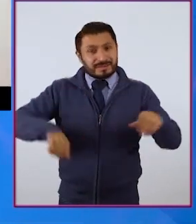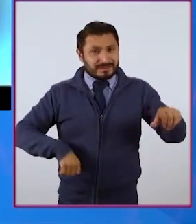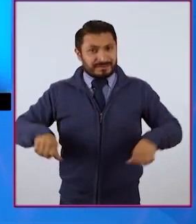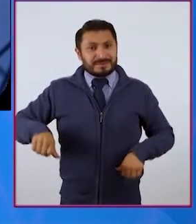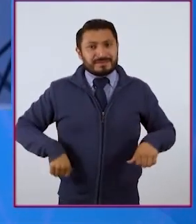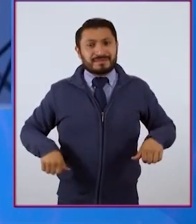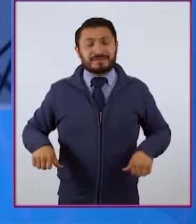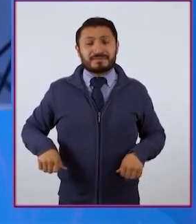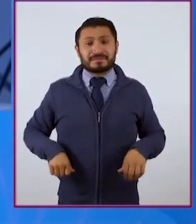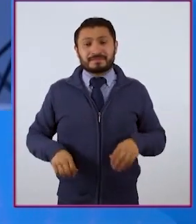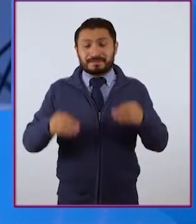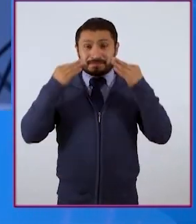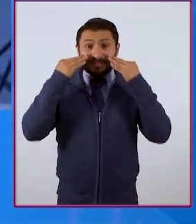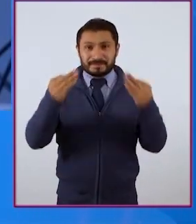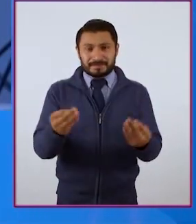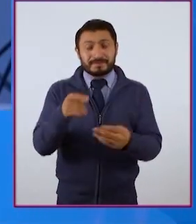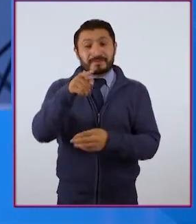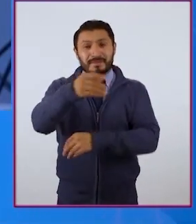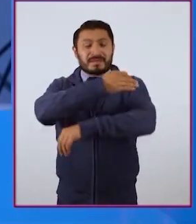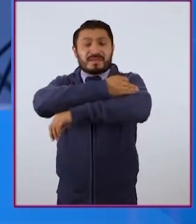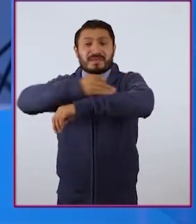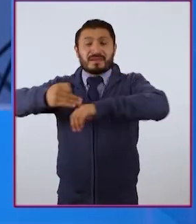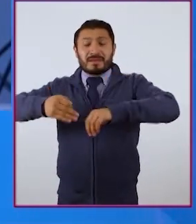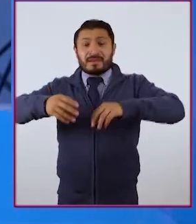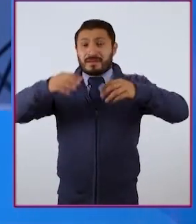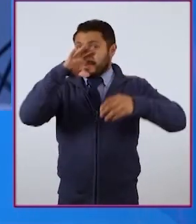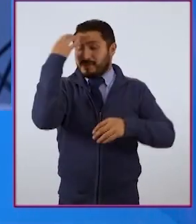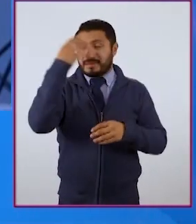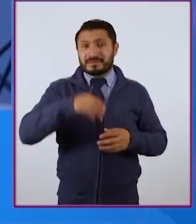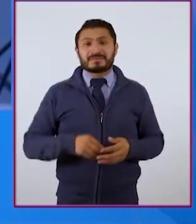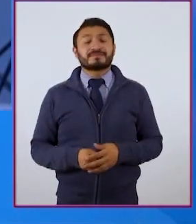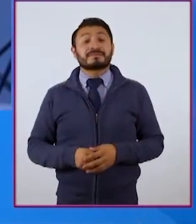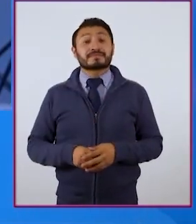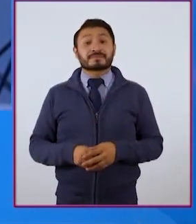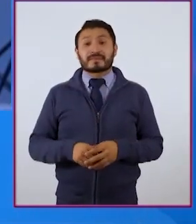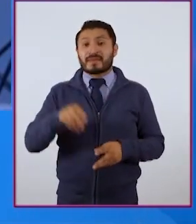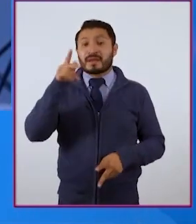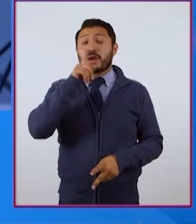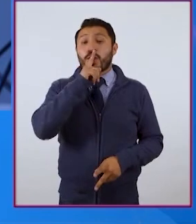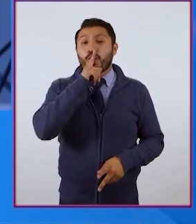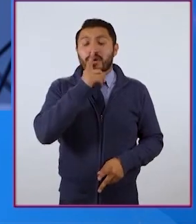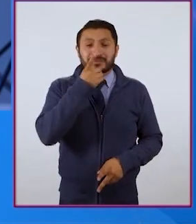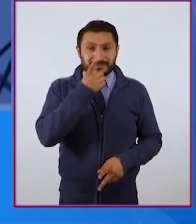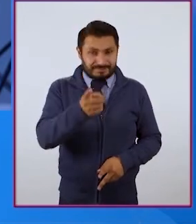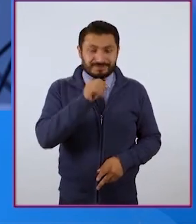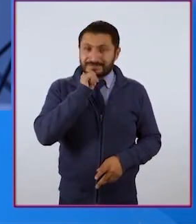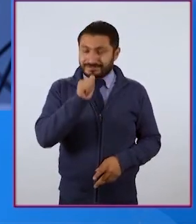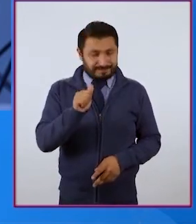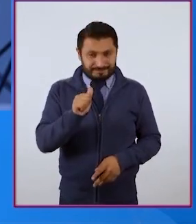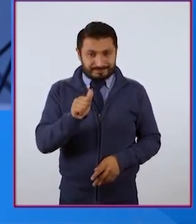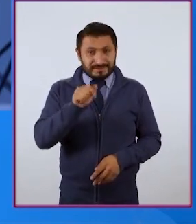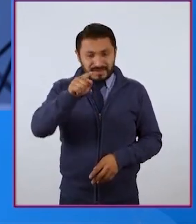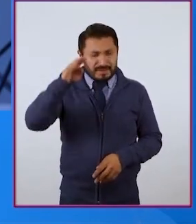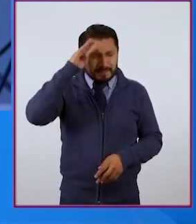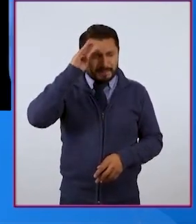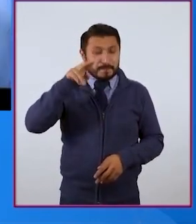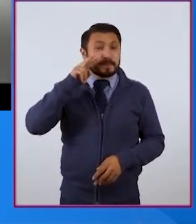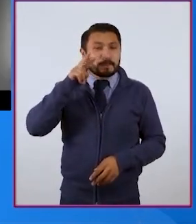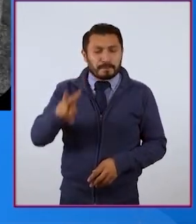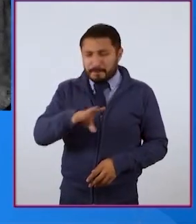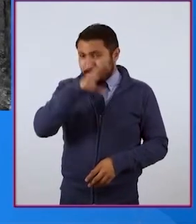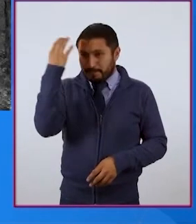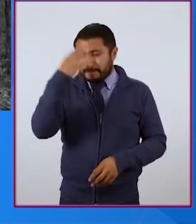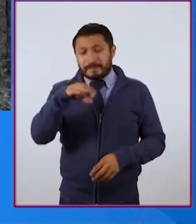actividad. Observen tú y tus familiares la fotografía y sin hablar, piensen en aquello que les dice la imagen.